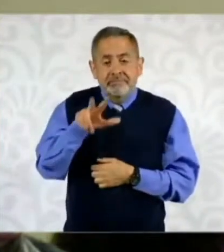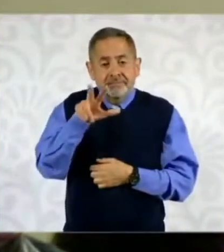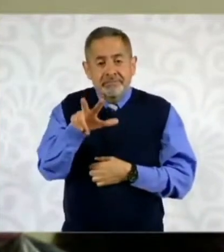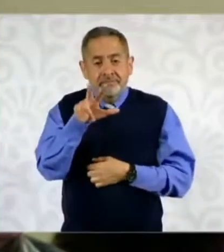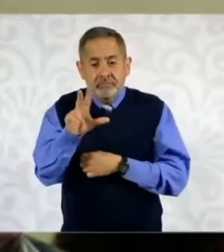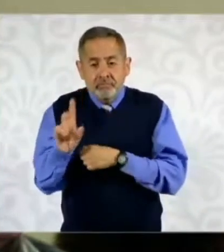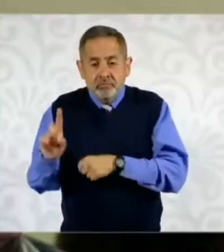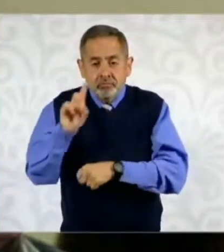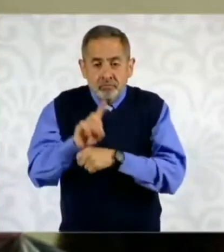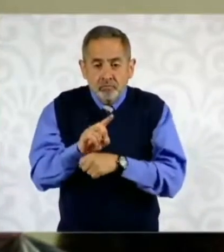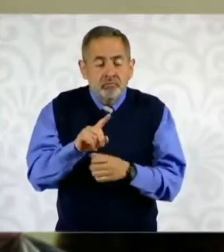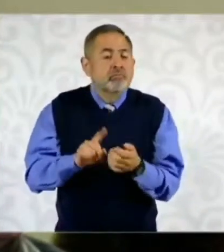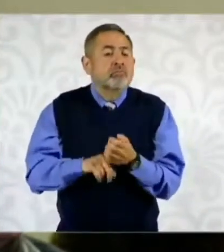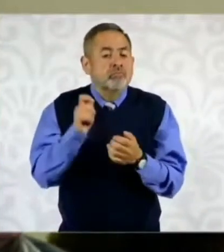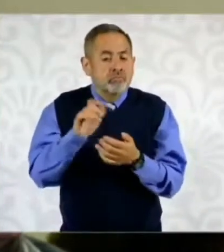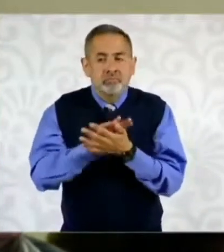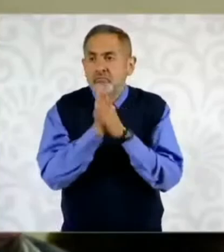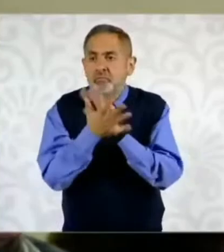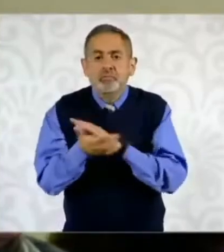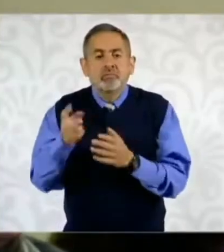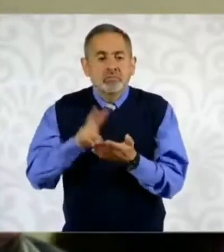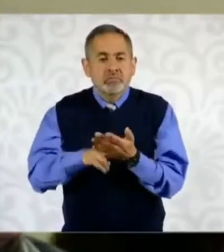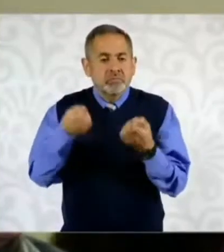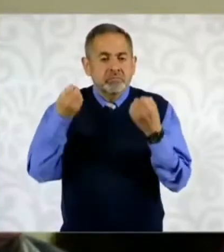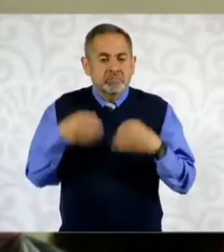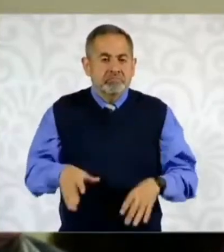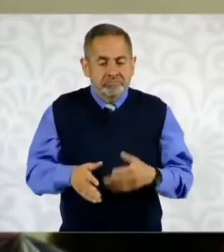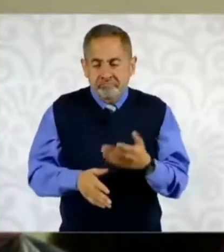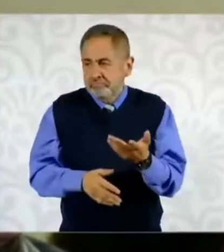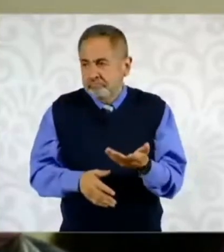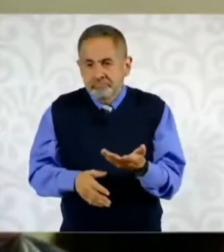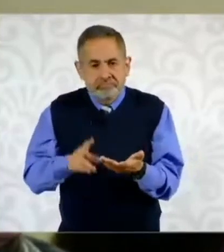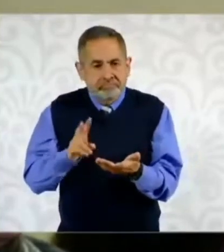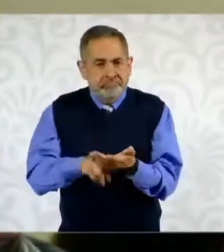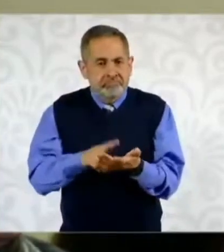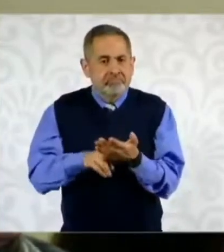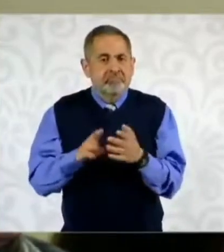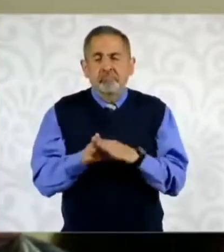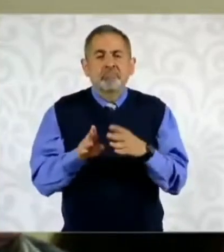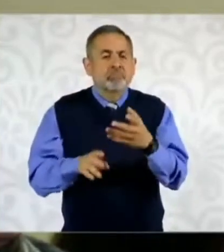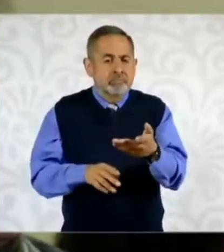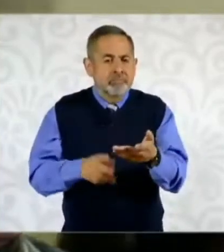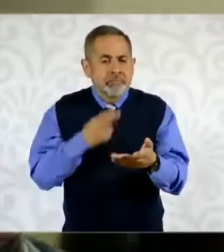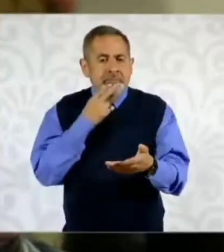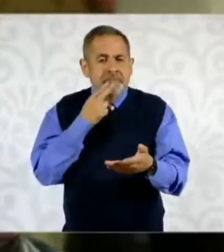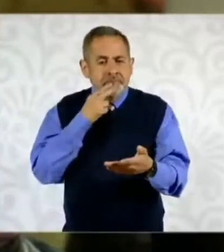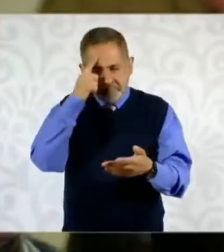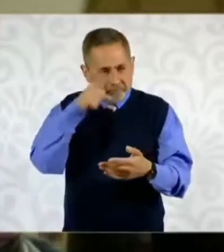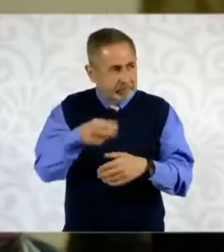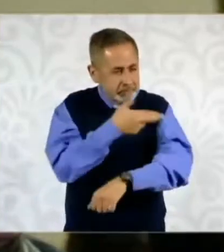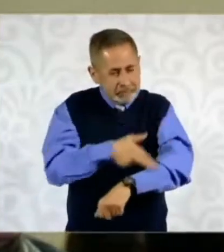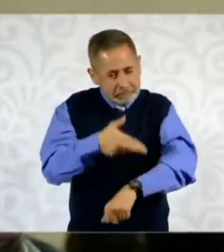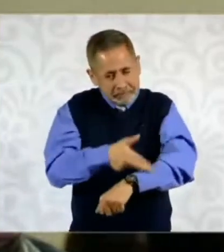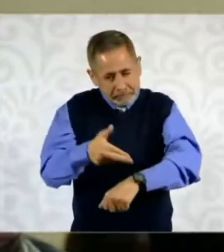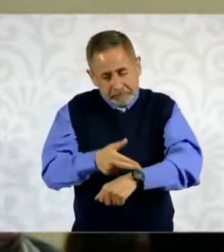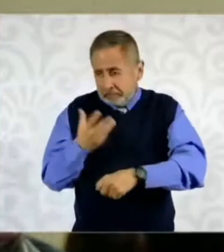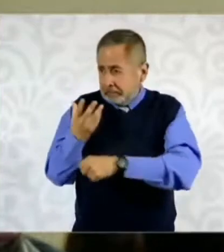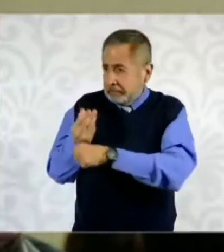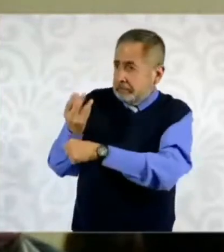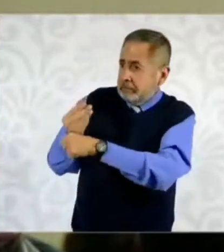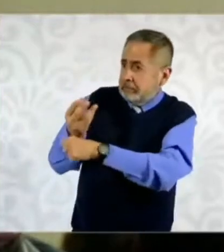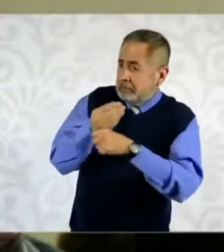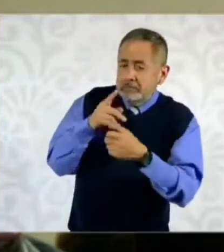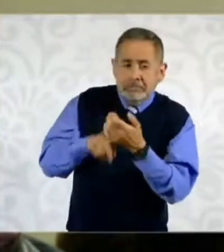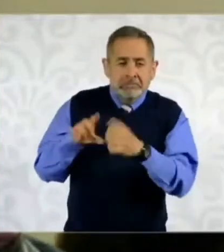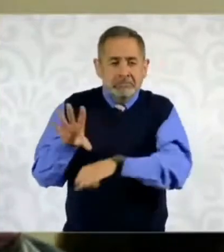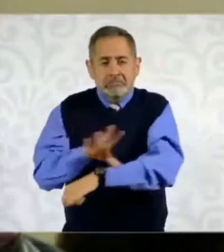bloqueo equivalen al costo de lo que se serviría para arreglar, para dar mantenimiento al sistema